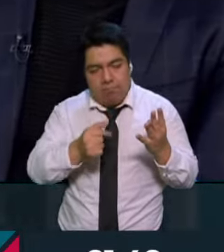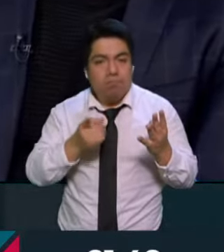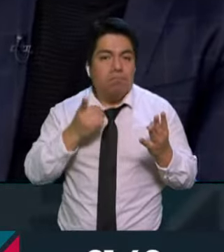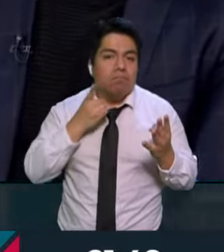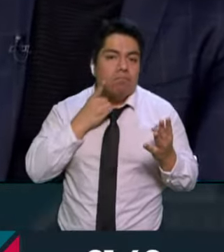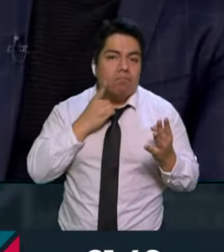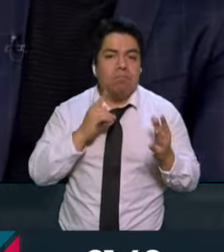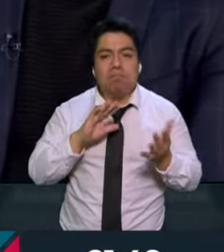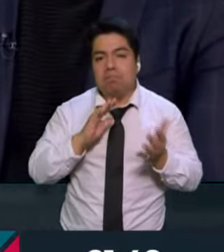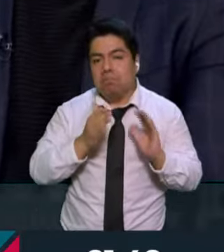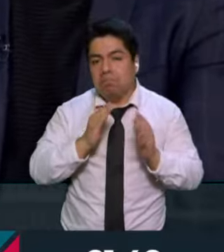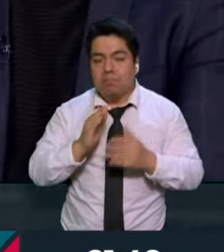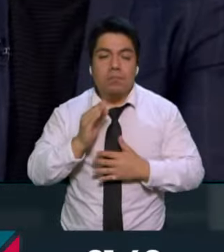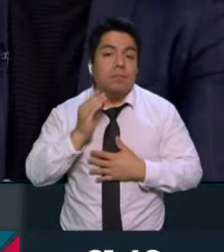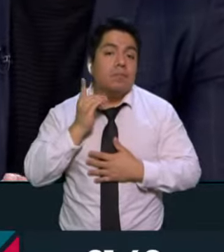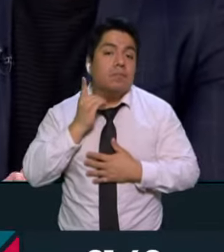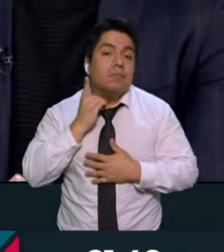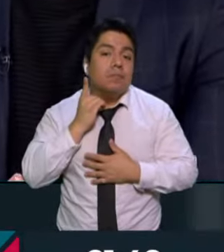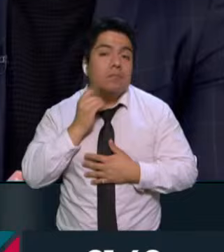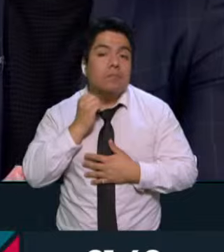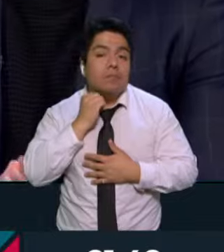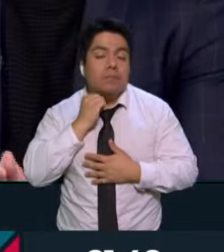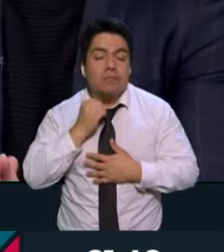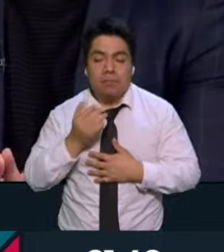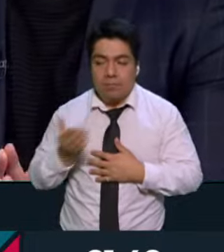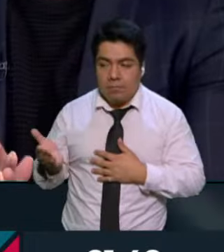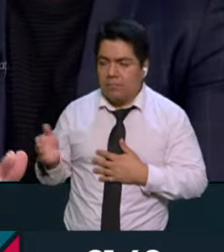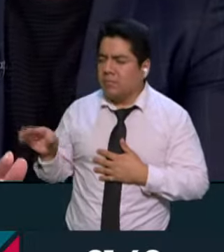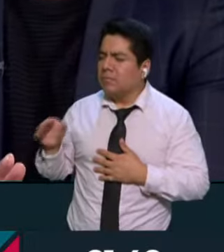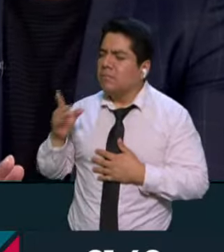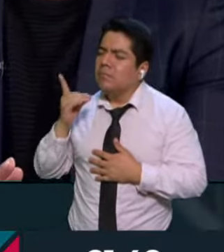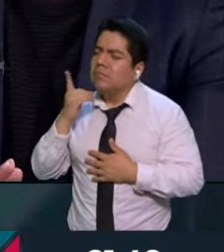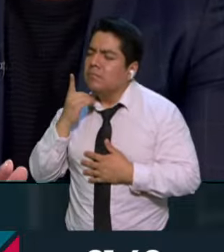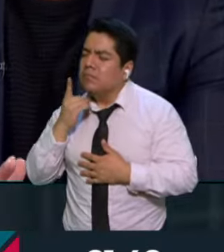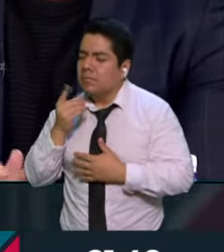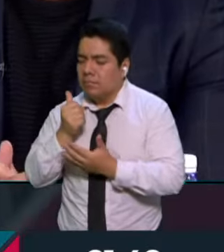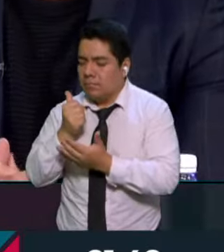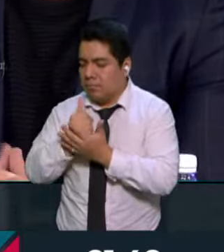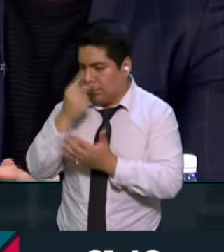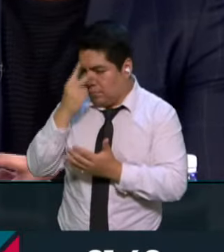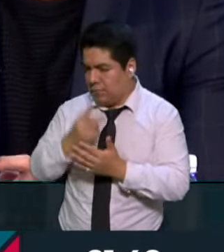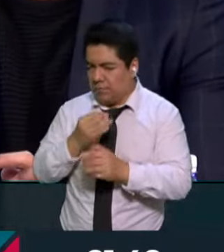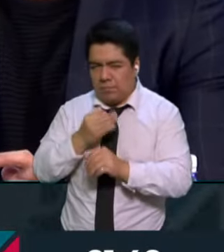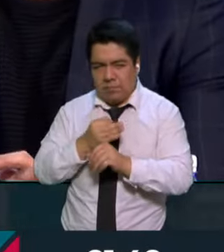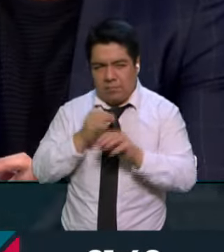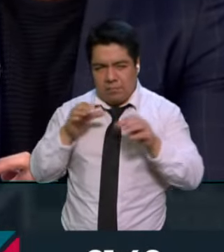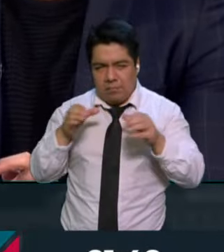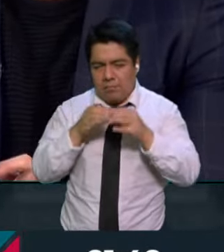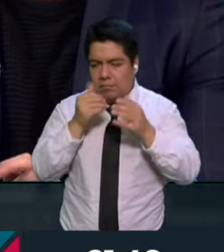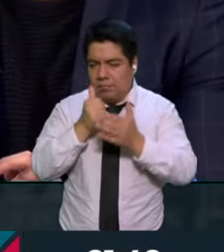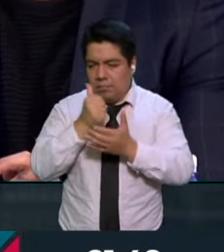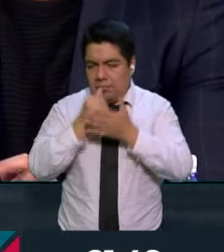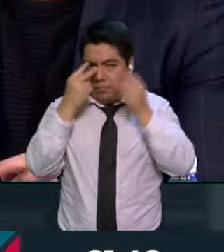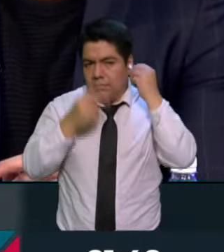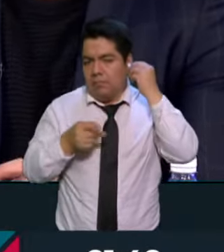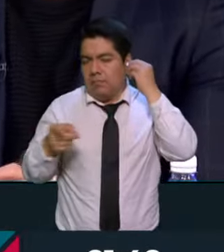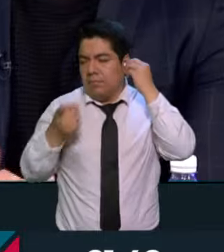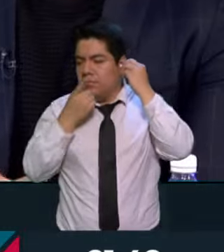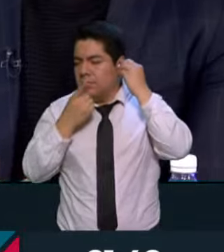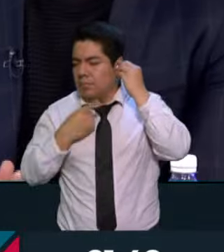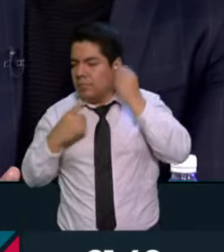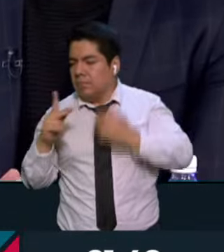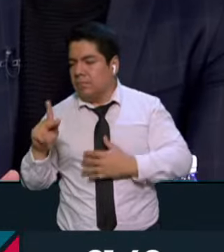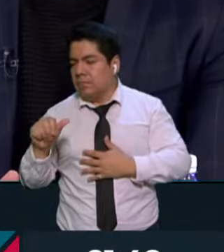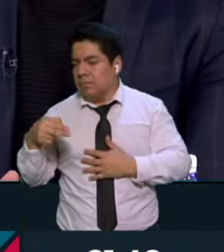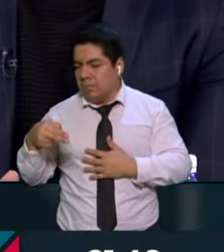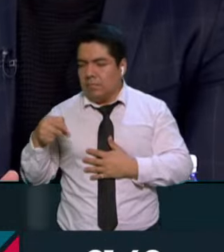llegan al Congreso de la Unión. Diputado, en el caso de la Ciudad de México, de lo que comentabas, que está pasando en el Congreso de la Ciudad, ustedes como oposición,